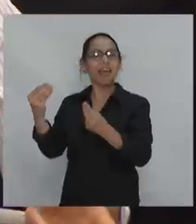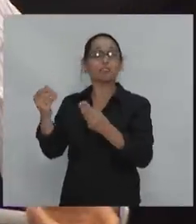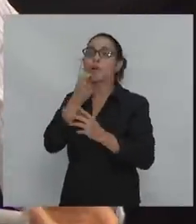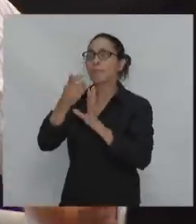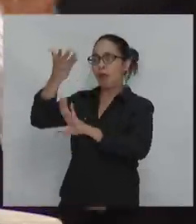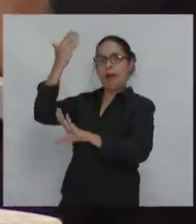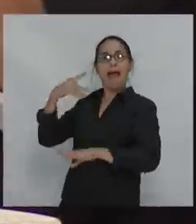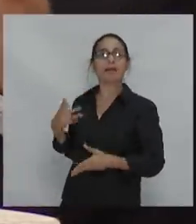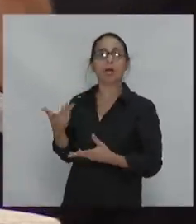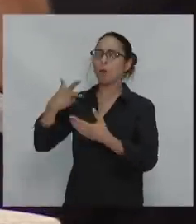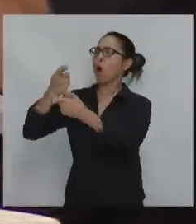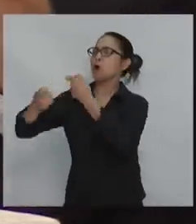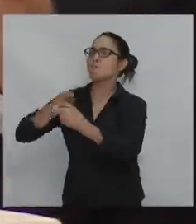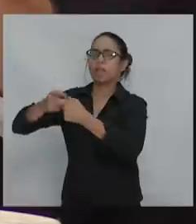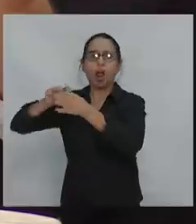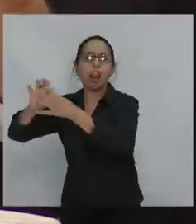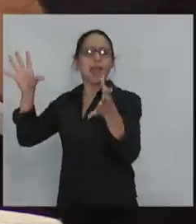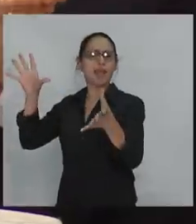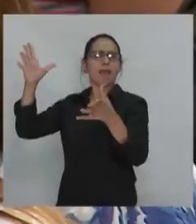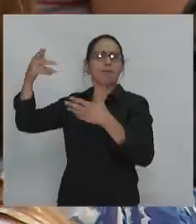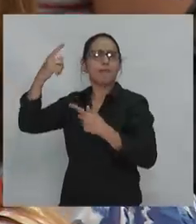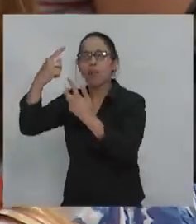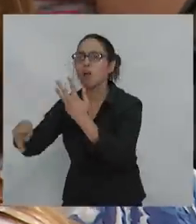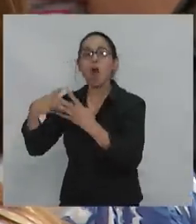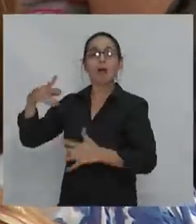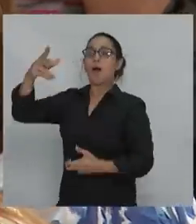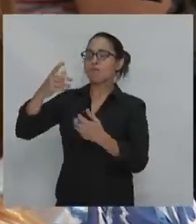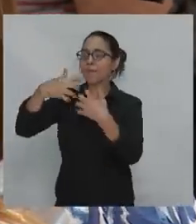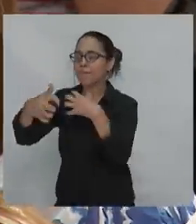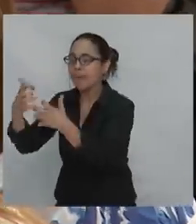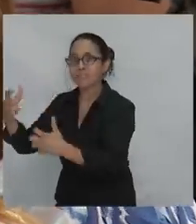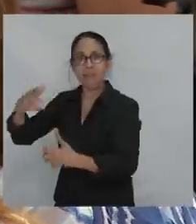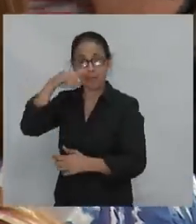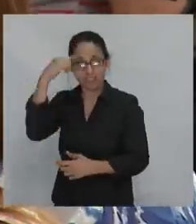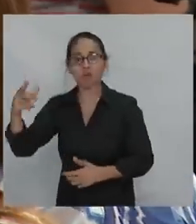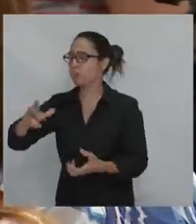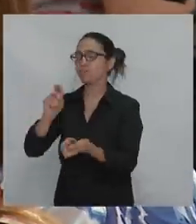las privatizaciones, hoy nacionalizan bancos,